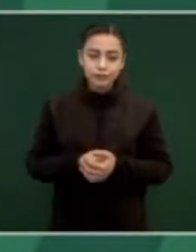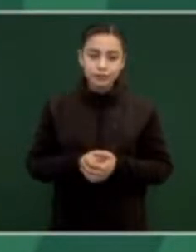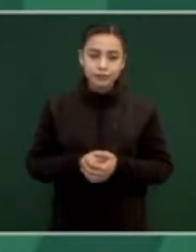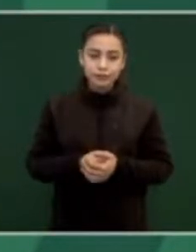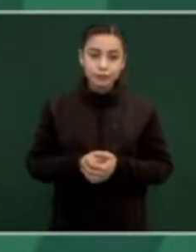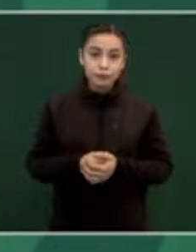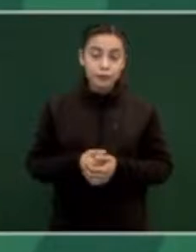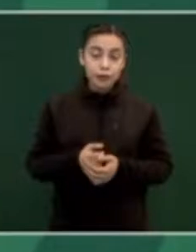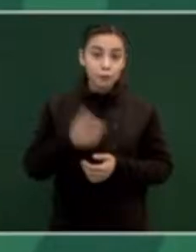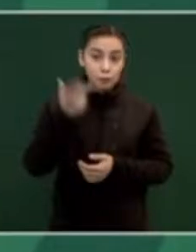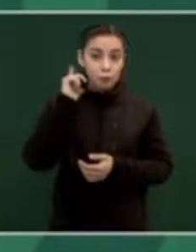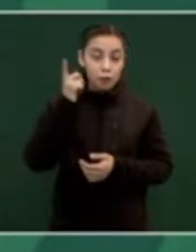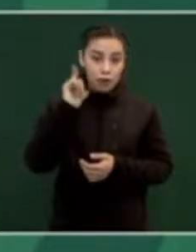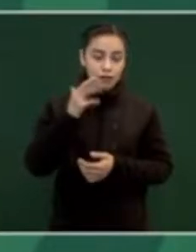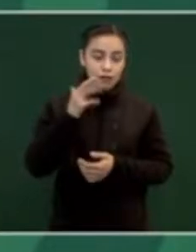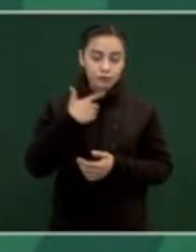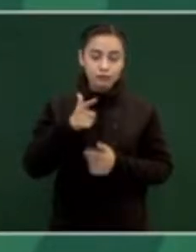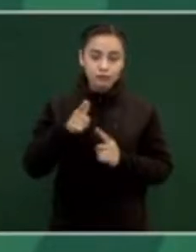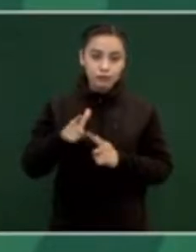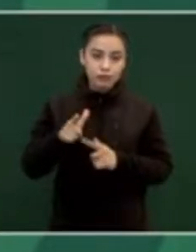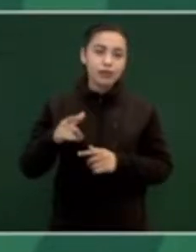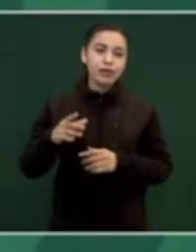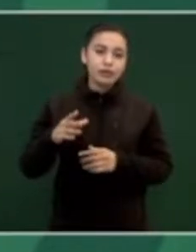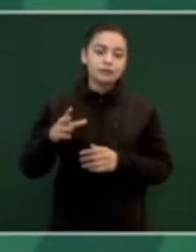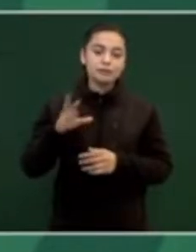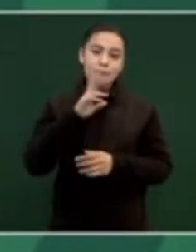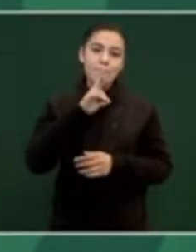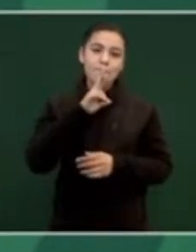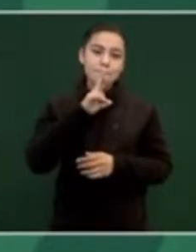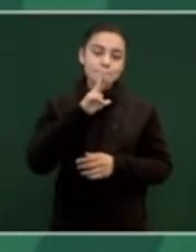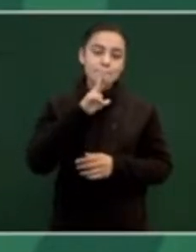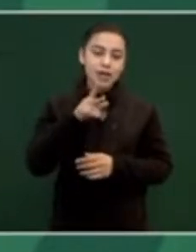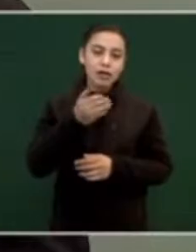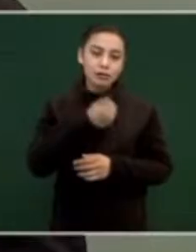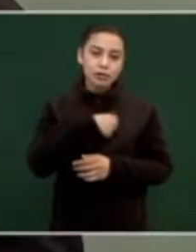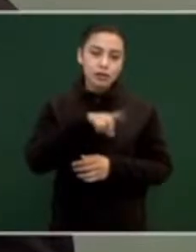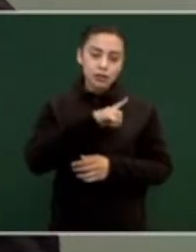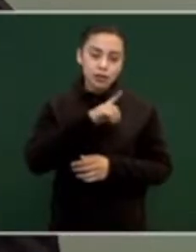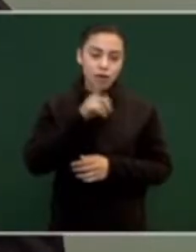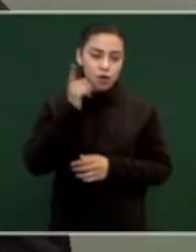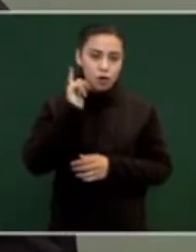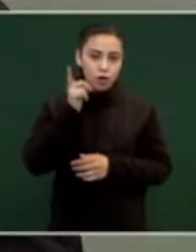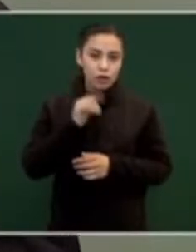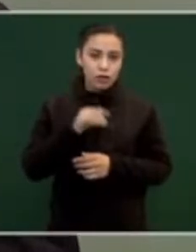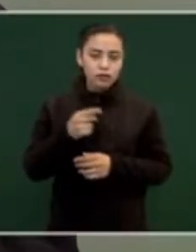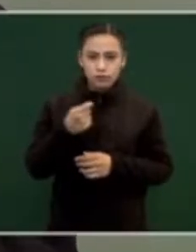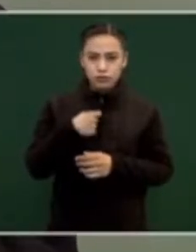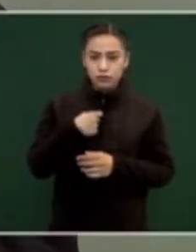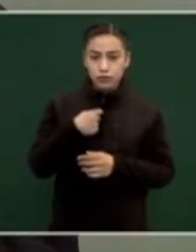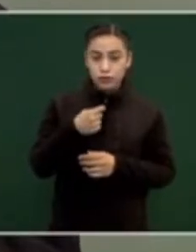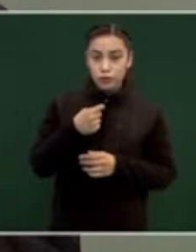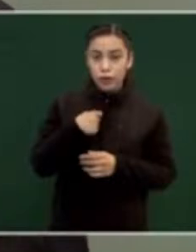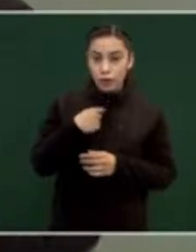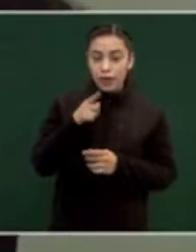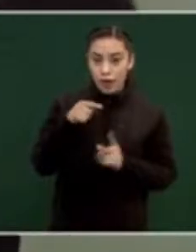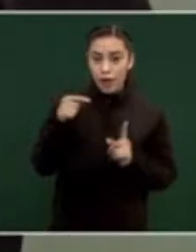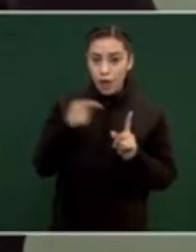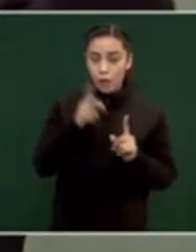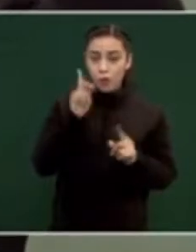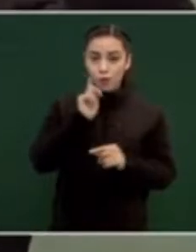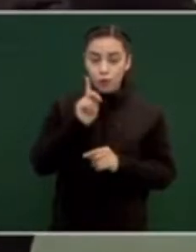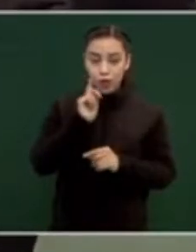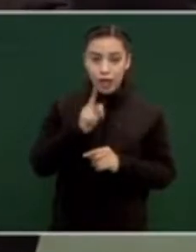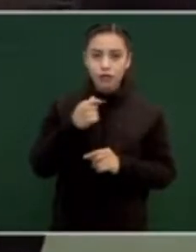ojalá y salga adelante. Bueno, ella apenas la he visto dos veces, pero la